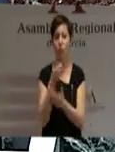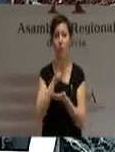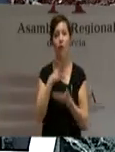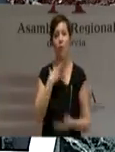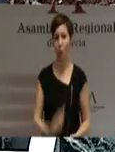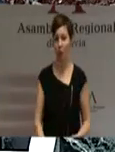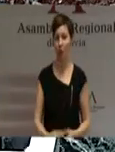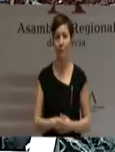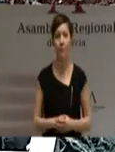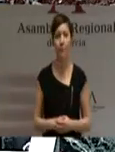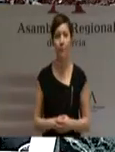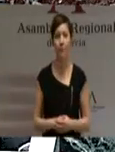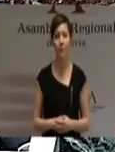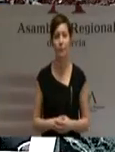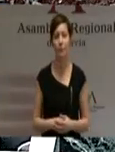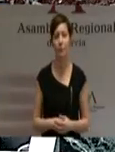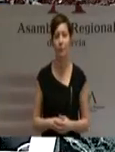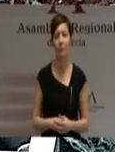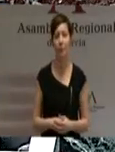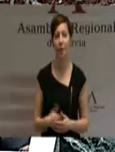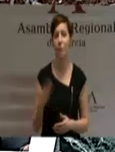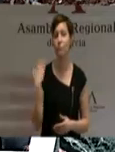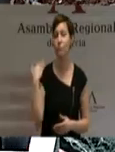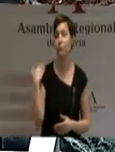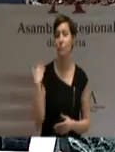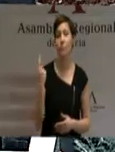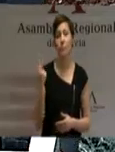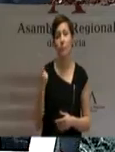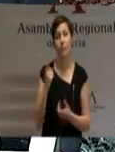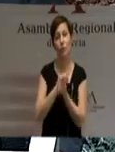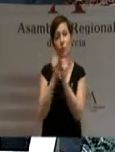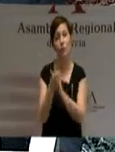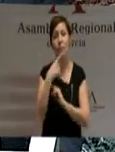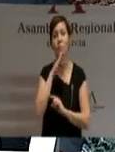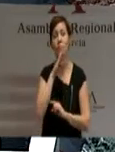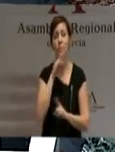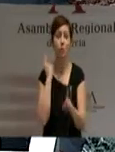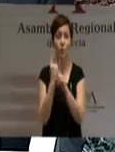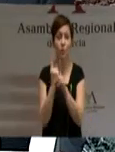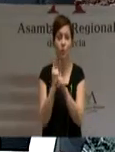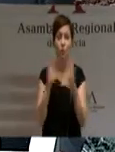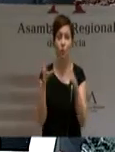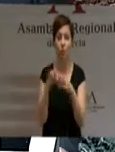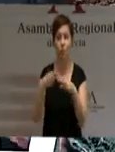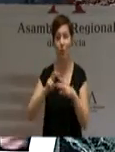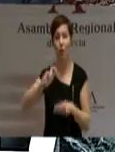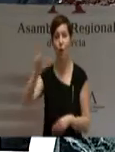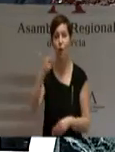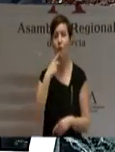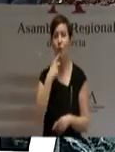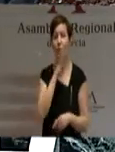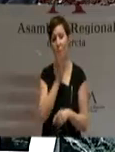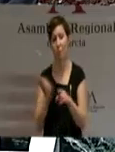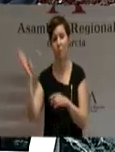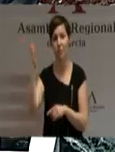Días atrás, un significado adversario político manifestaba lo contrario de lo que acabo de exponer. Al tratar de ningunear al